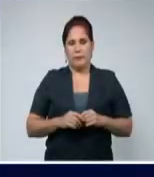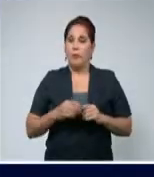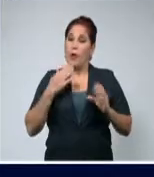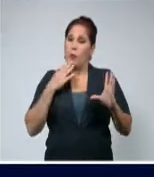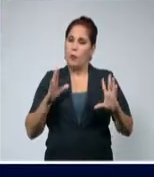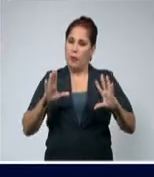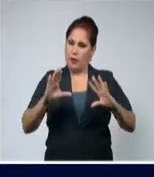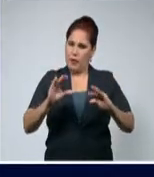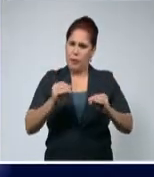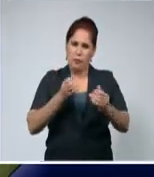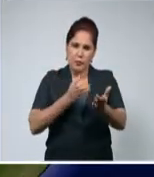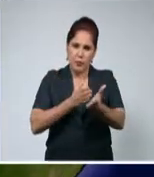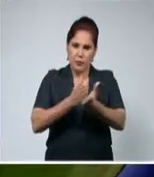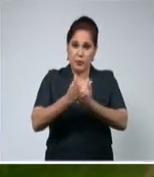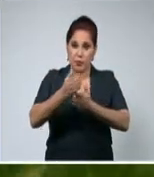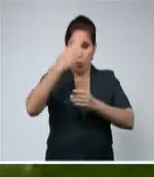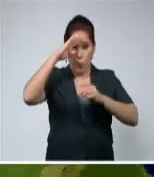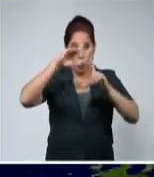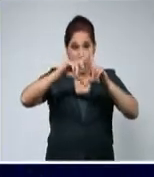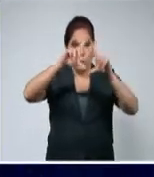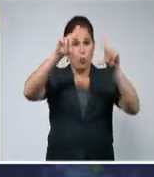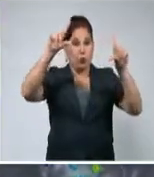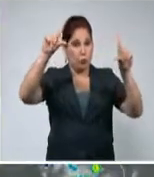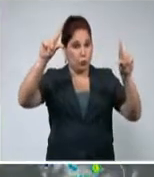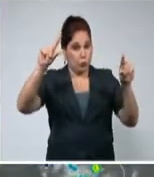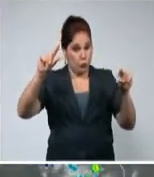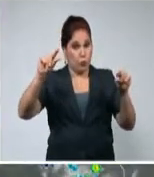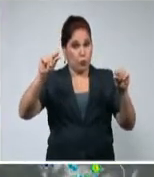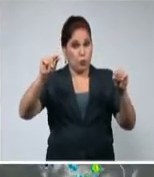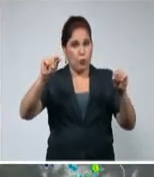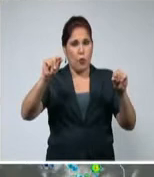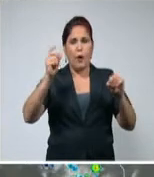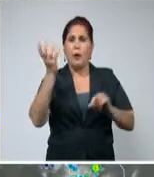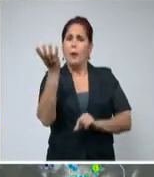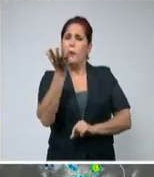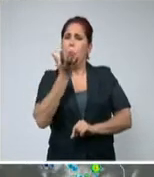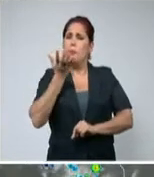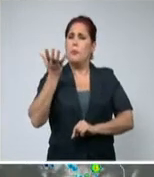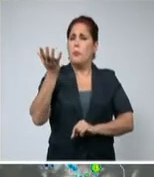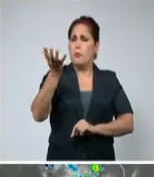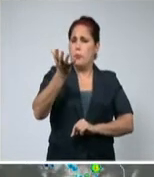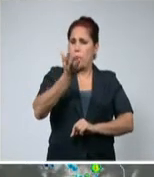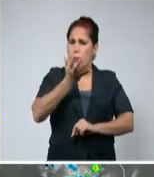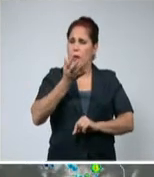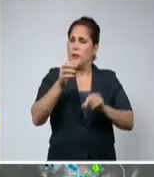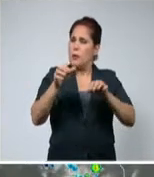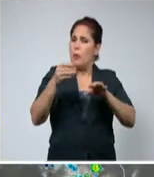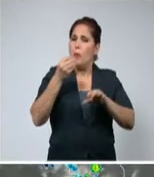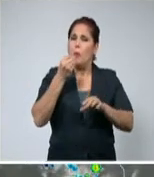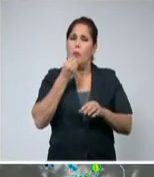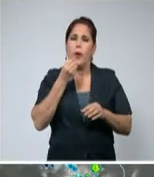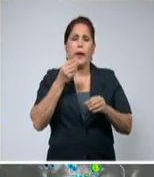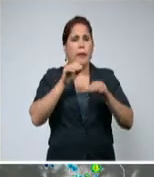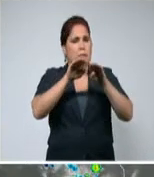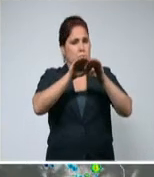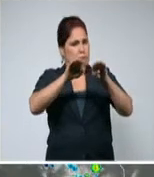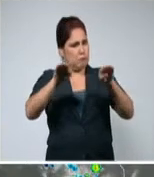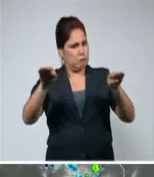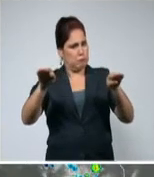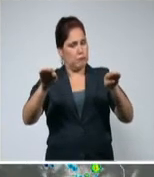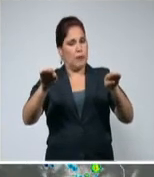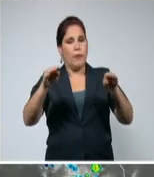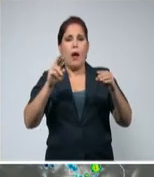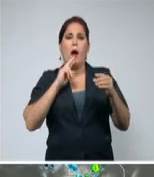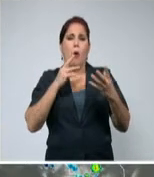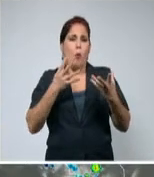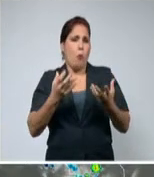Buenas noches, continúa sobre Cuba y el área adyacente de la influencia de las altas presiones. Esto mantiene condiciones de tiempo muy estables, lo que unido a la baja humedad